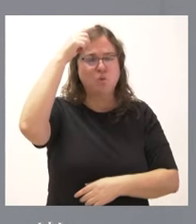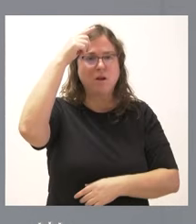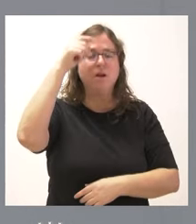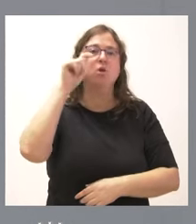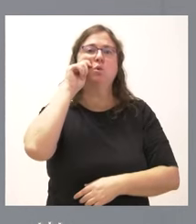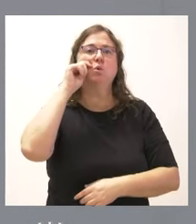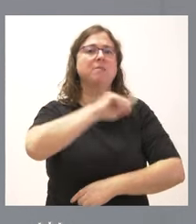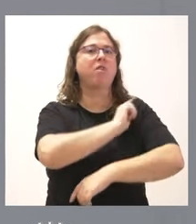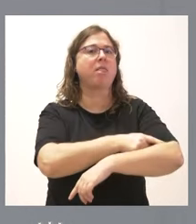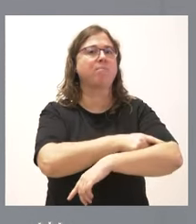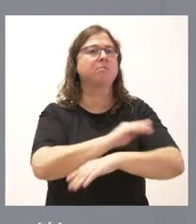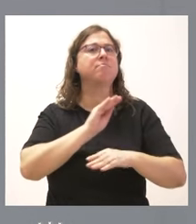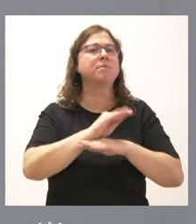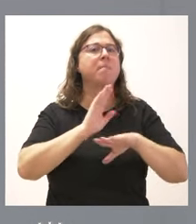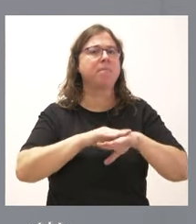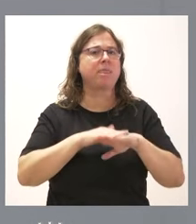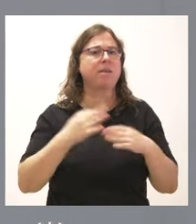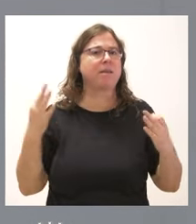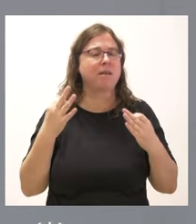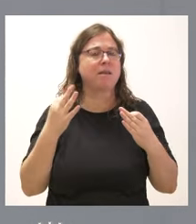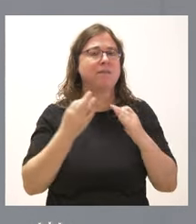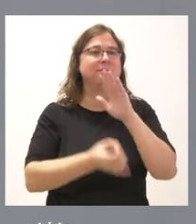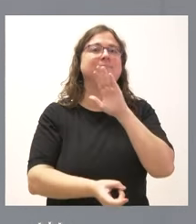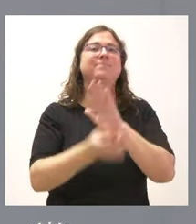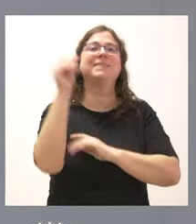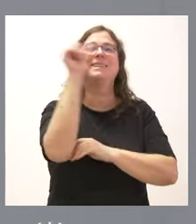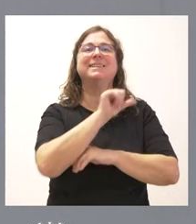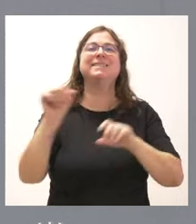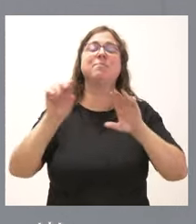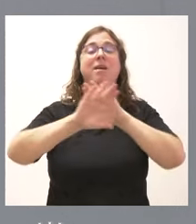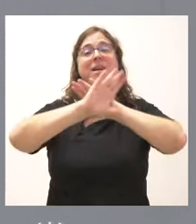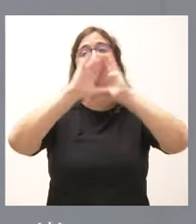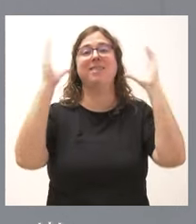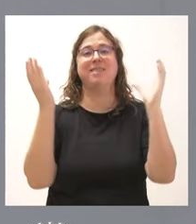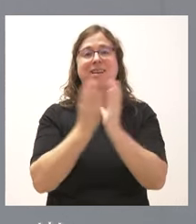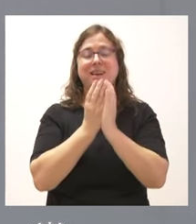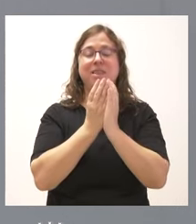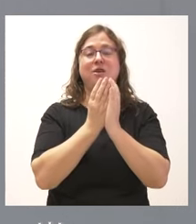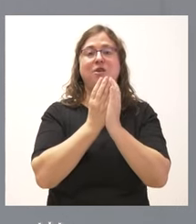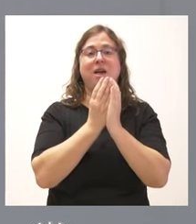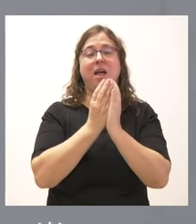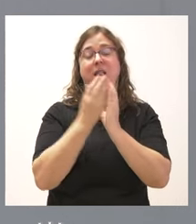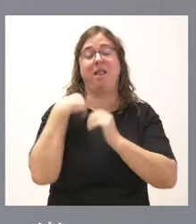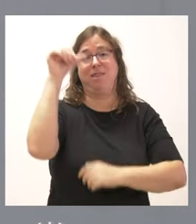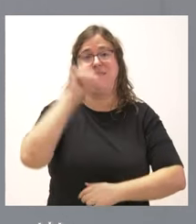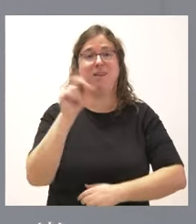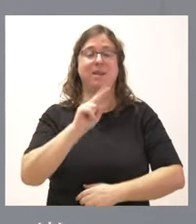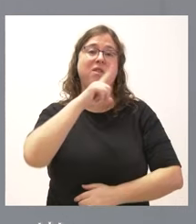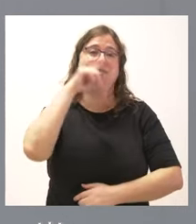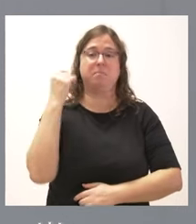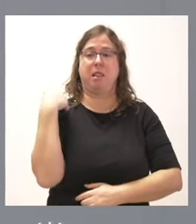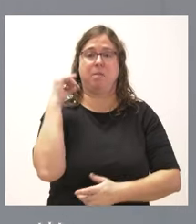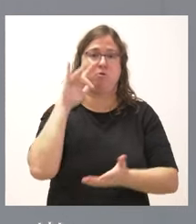Turismo y Deportes para la edición de la Semana Internacional de Cine de Valladolid y Seminci, que recientemente se ha celebrado.